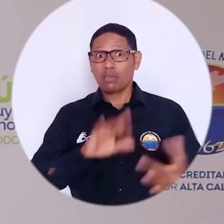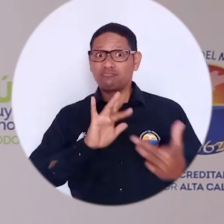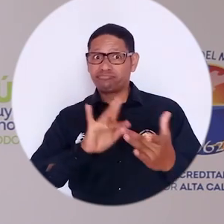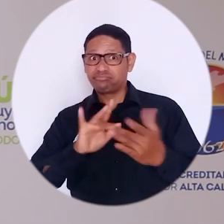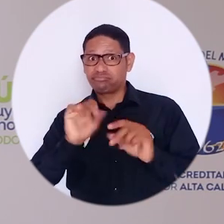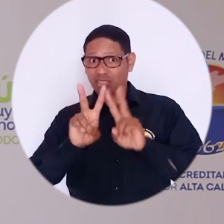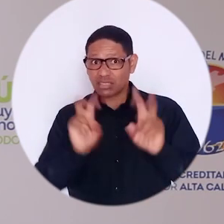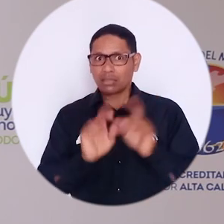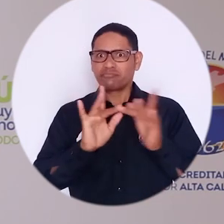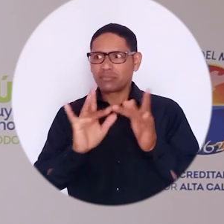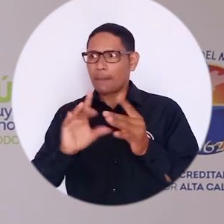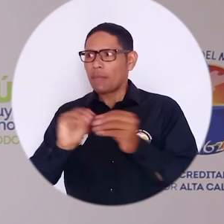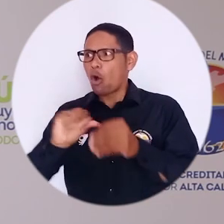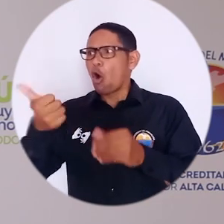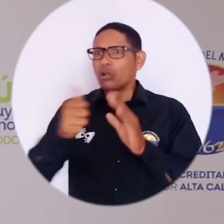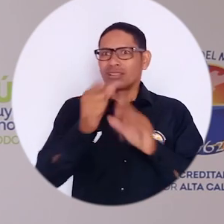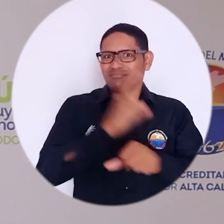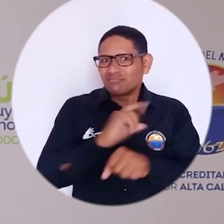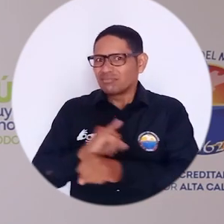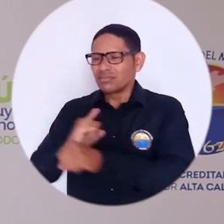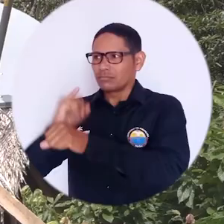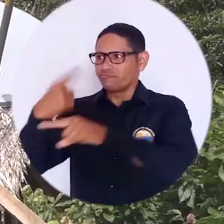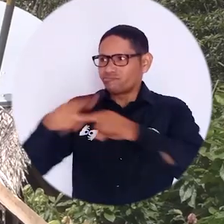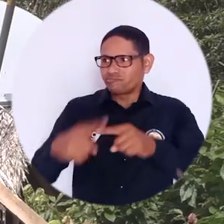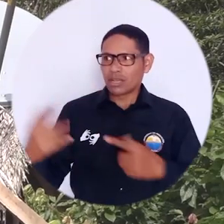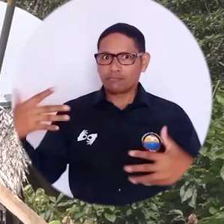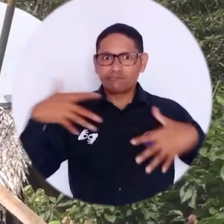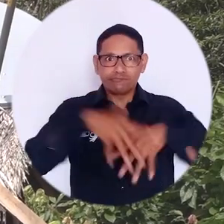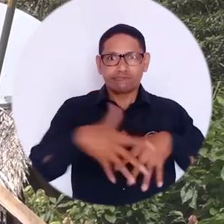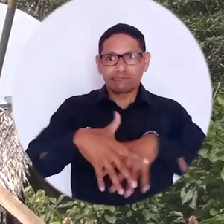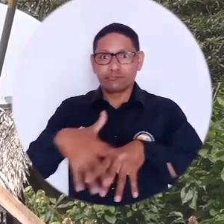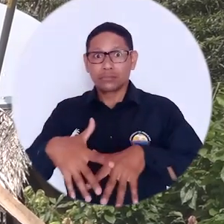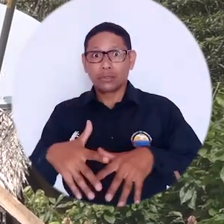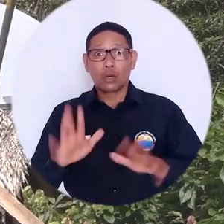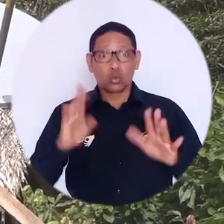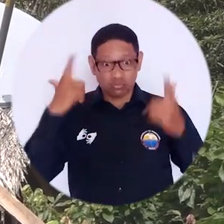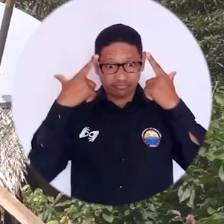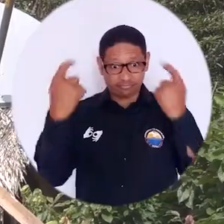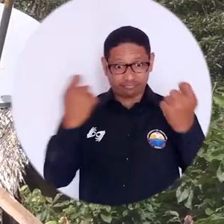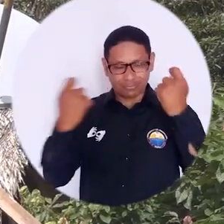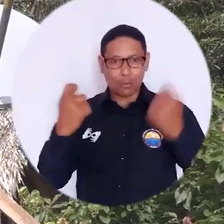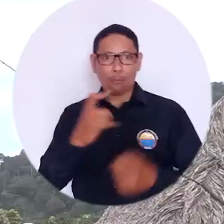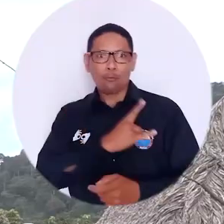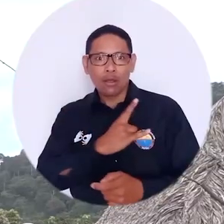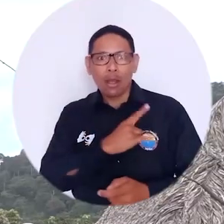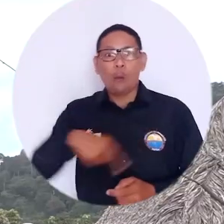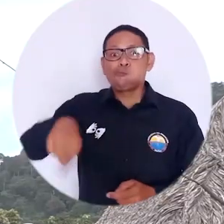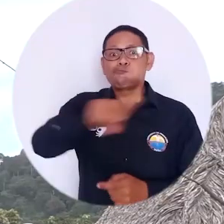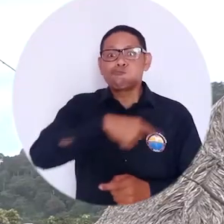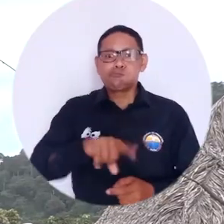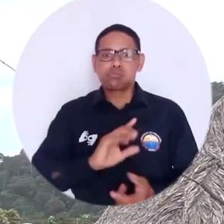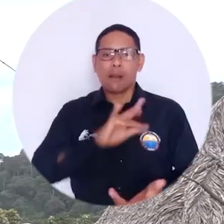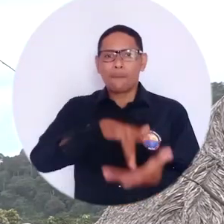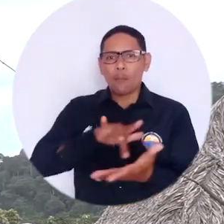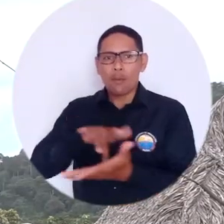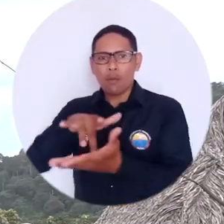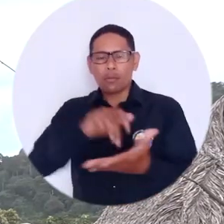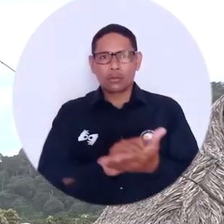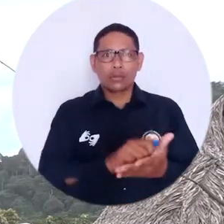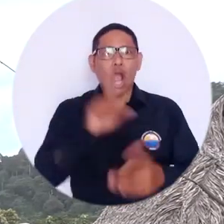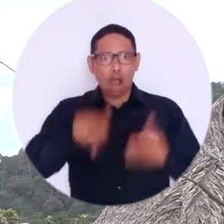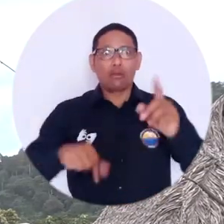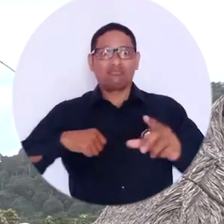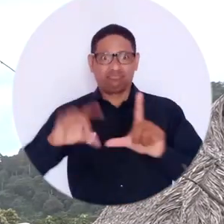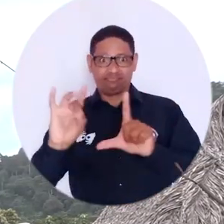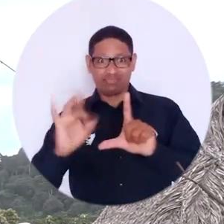haciendo con el aporte de otras instituciones y que hace parte de esa estrategia de la Universidad de hacer presencia en los territorios. Ya tenemos varias sedes digitales en